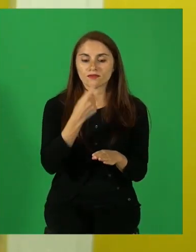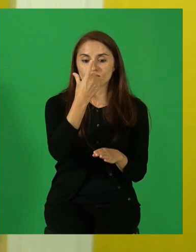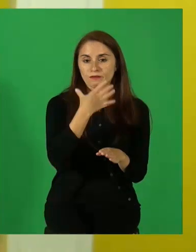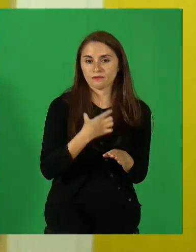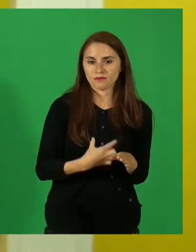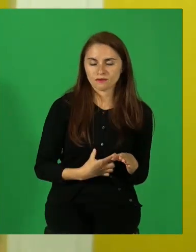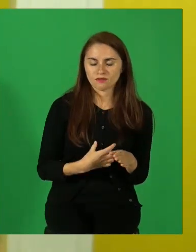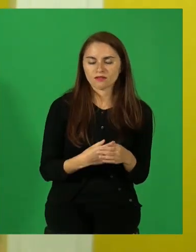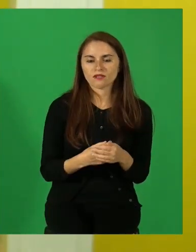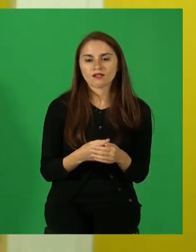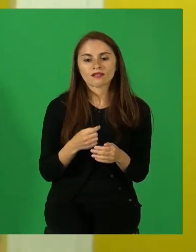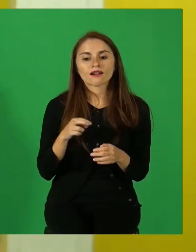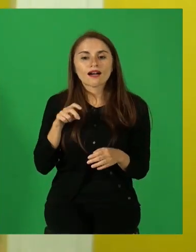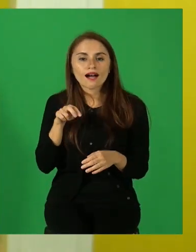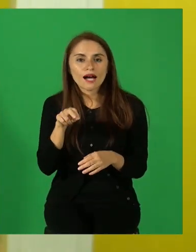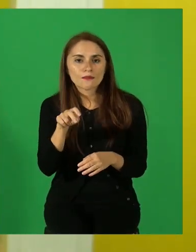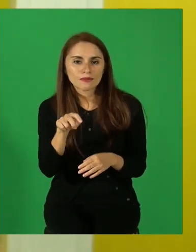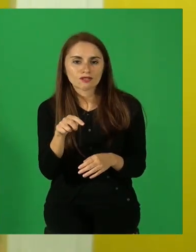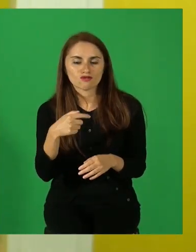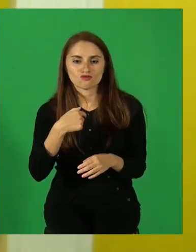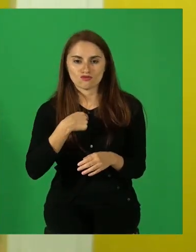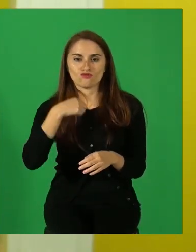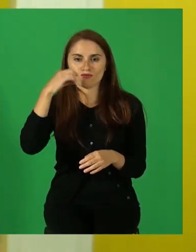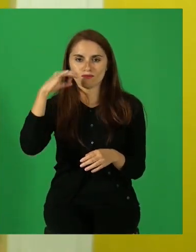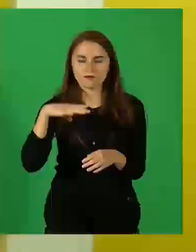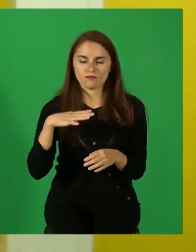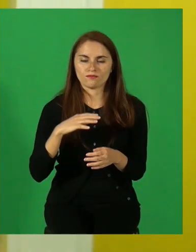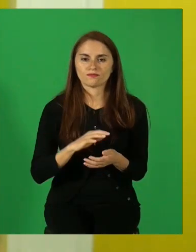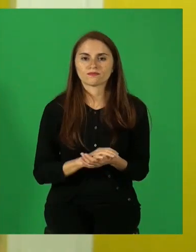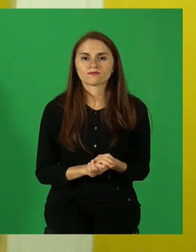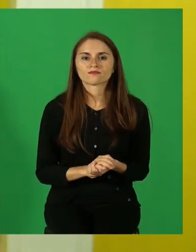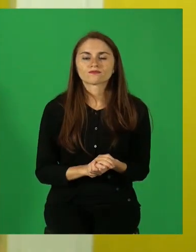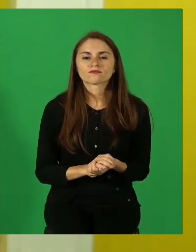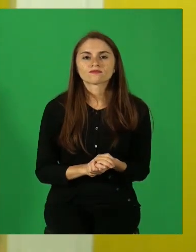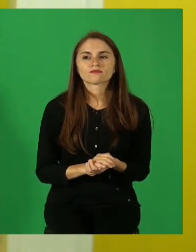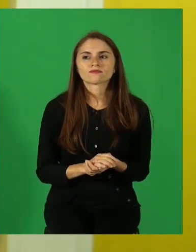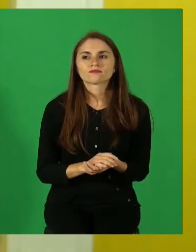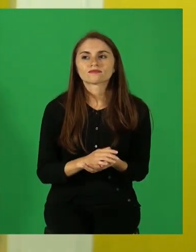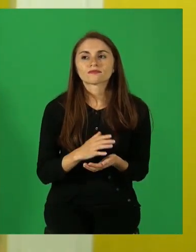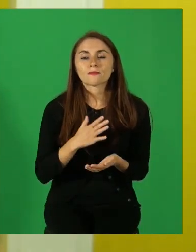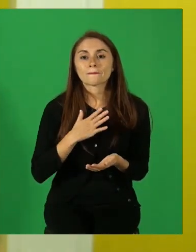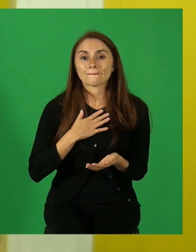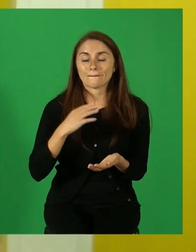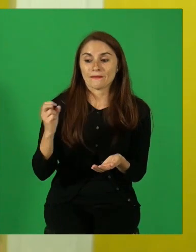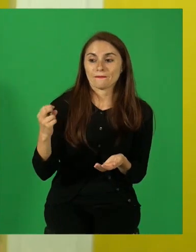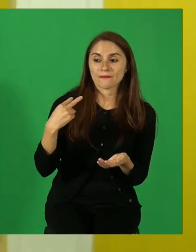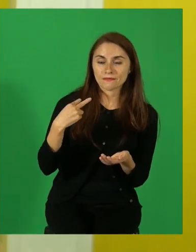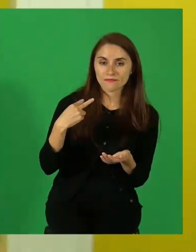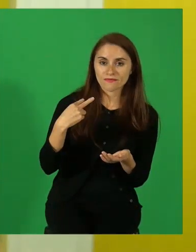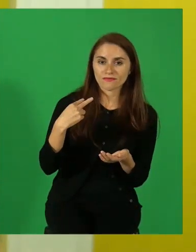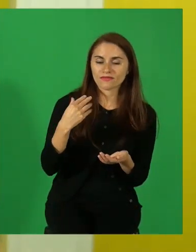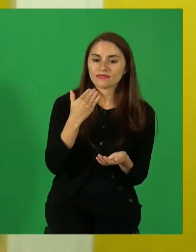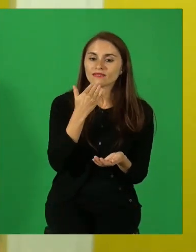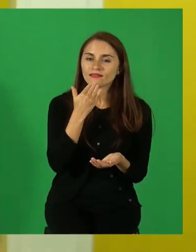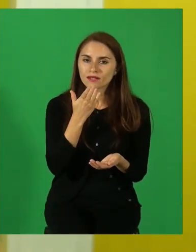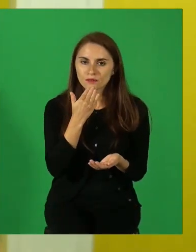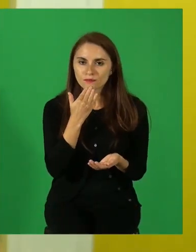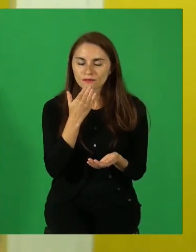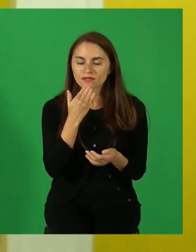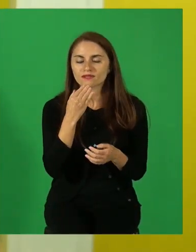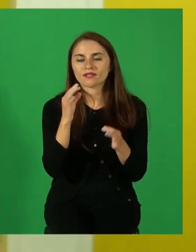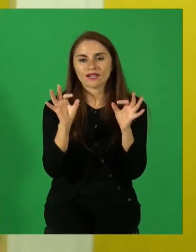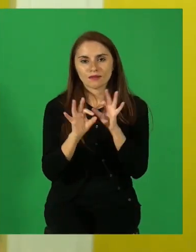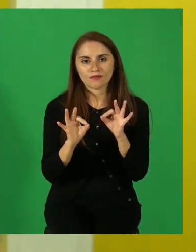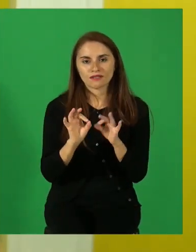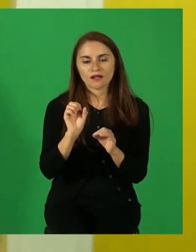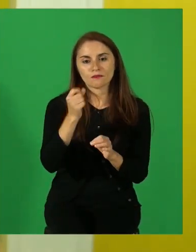camino, sé, yo sé. Si me viera, este pronombre me también indica que está hablando de la